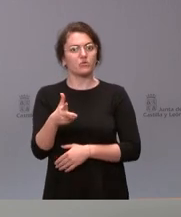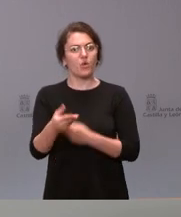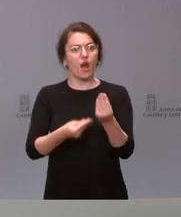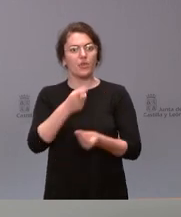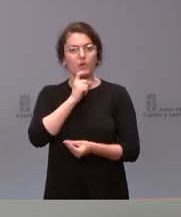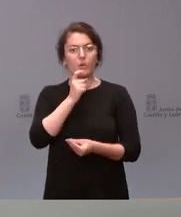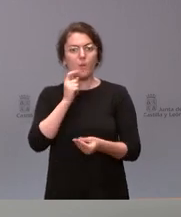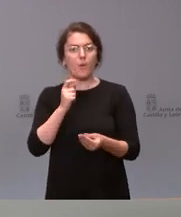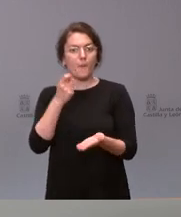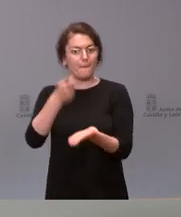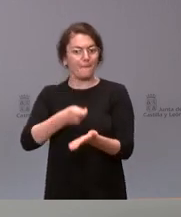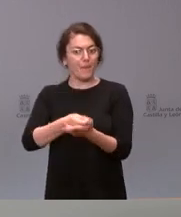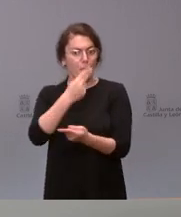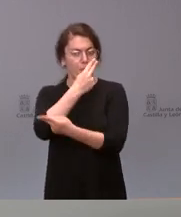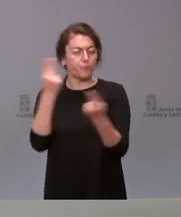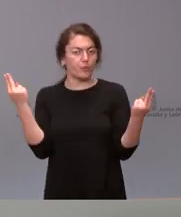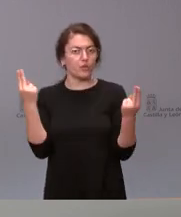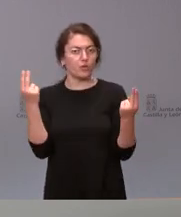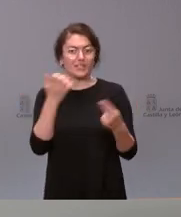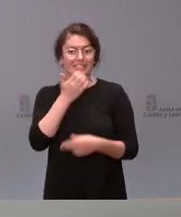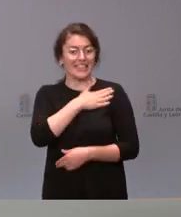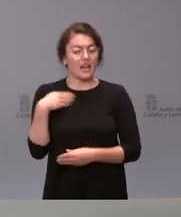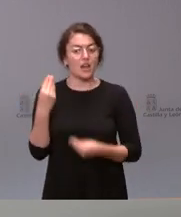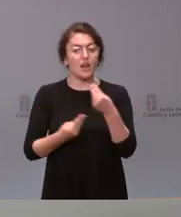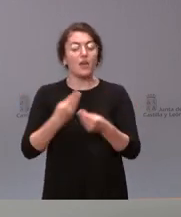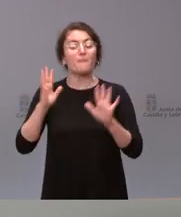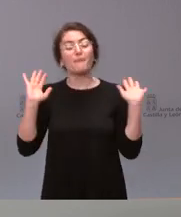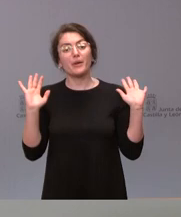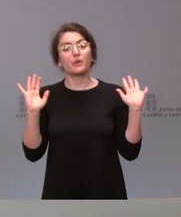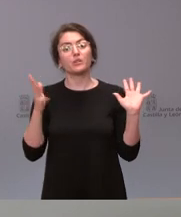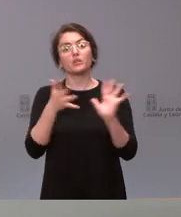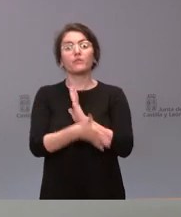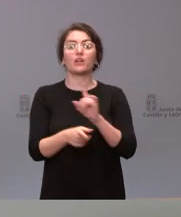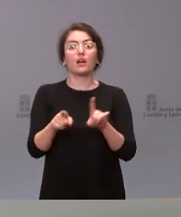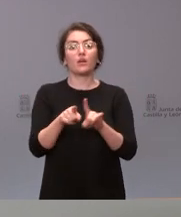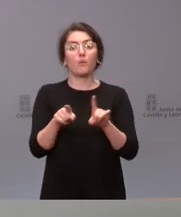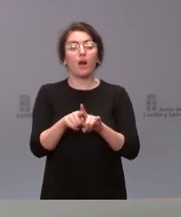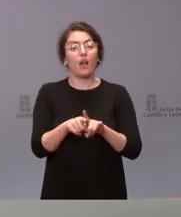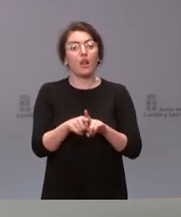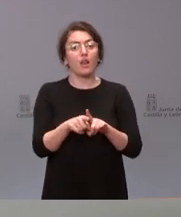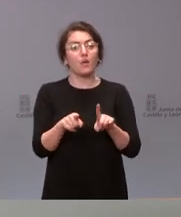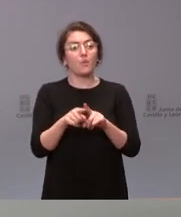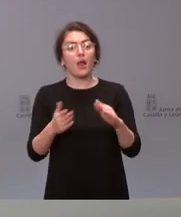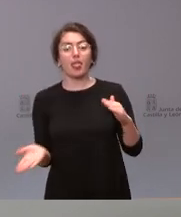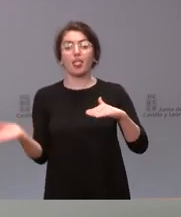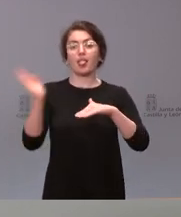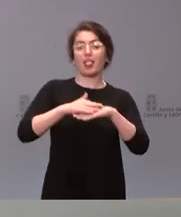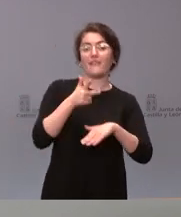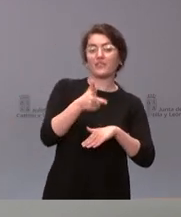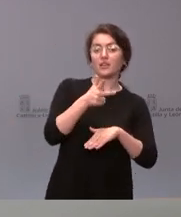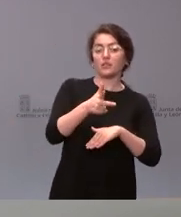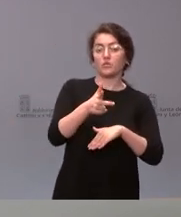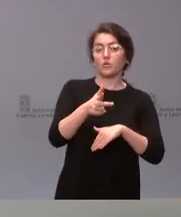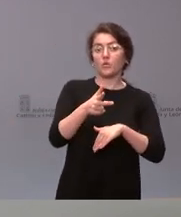pública para las mujeres de Soria que quieran ejercerlo. Pero ese derecho no puede ir nunca a costa del derecho de los profesionales